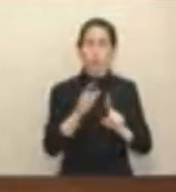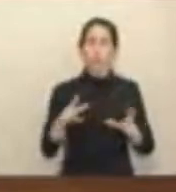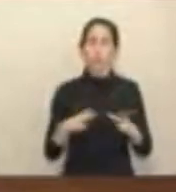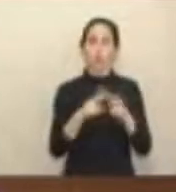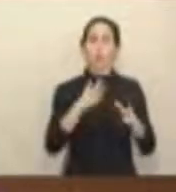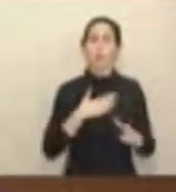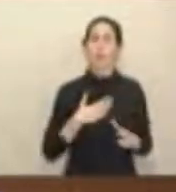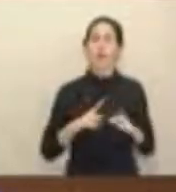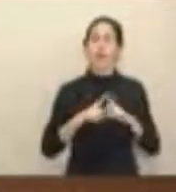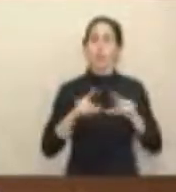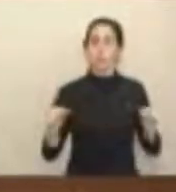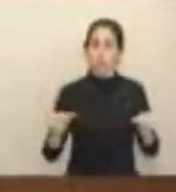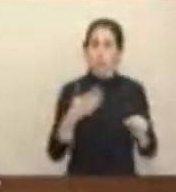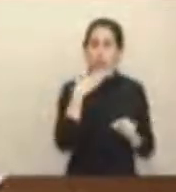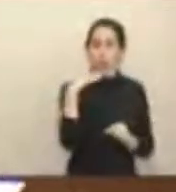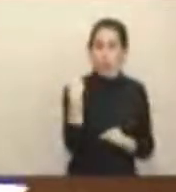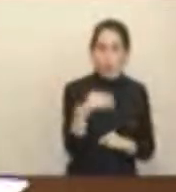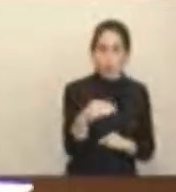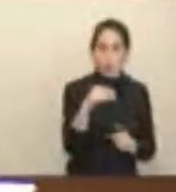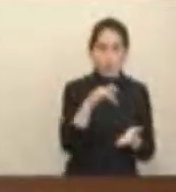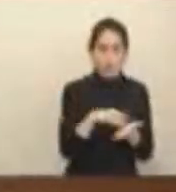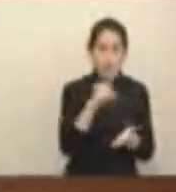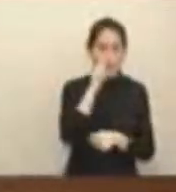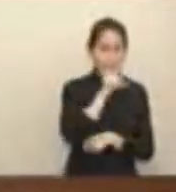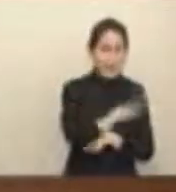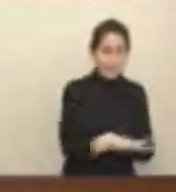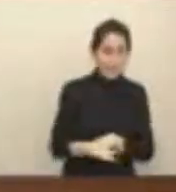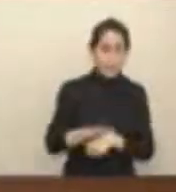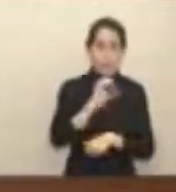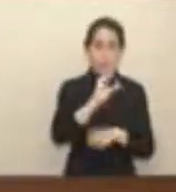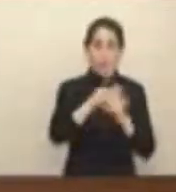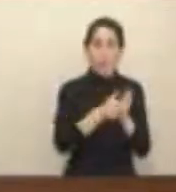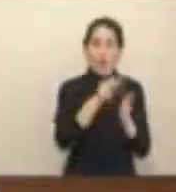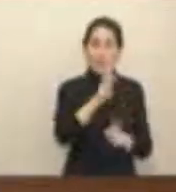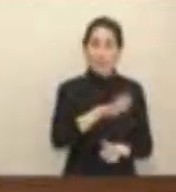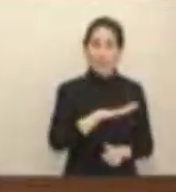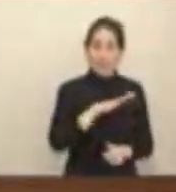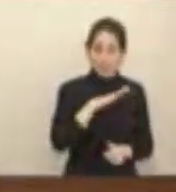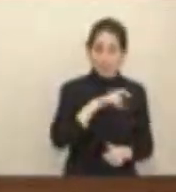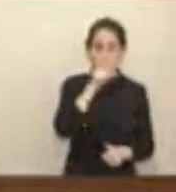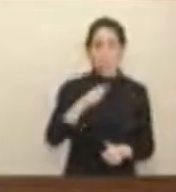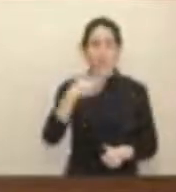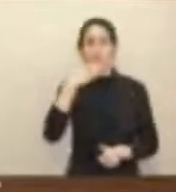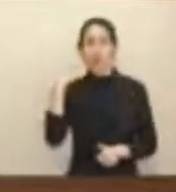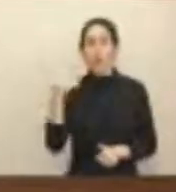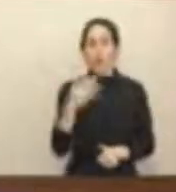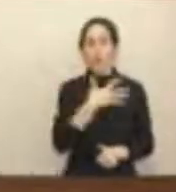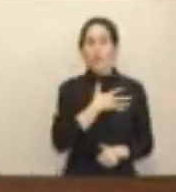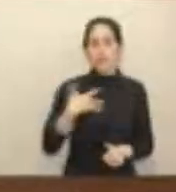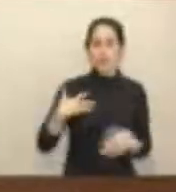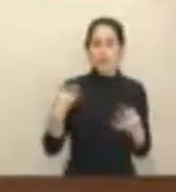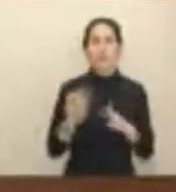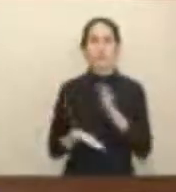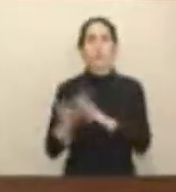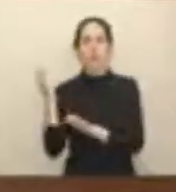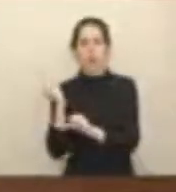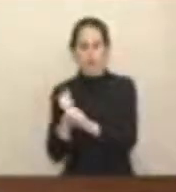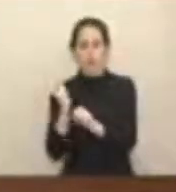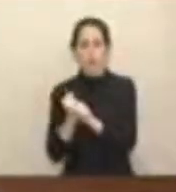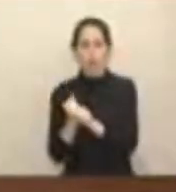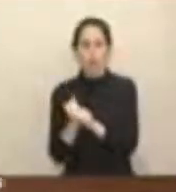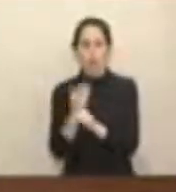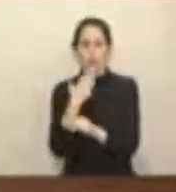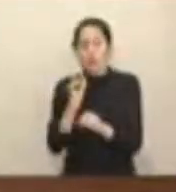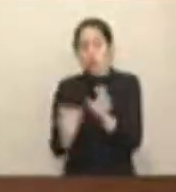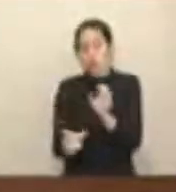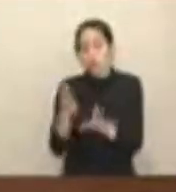A los jóvenes que, teniendo niños en esta edad, efectivamente, pretenden poder acudir a su trabajo, los que tengan